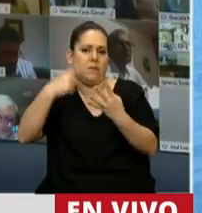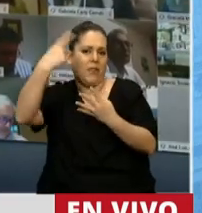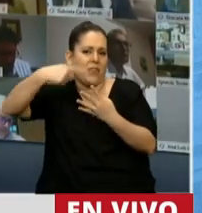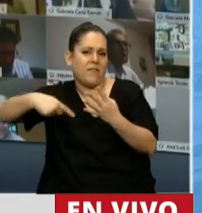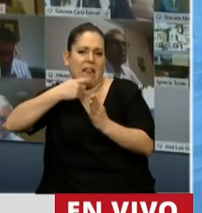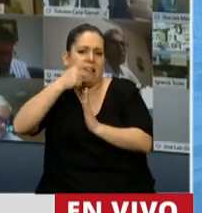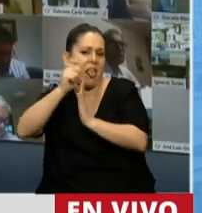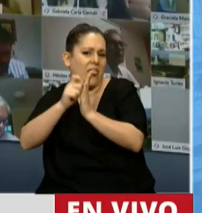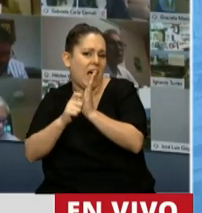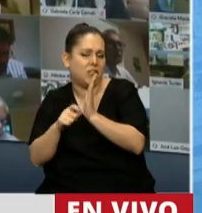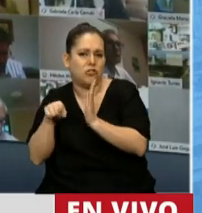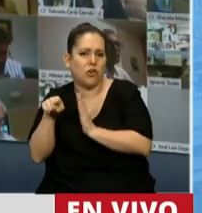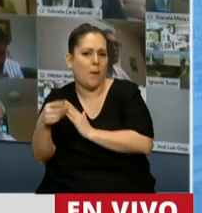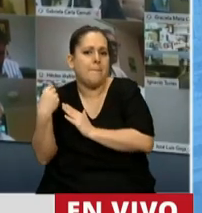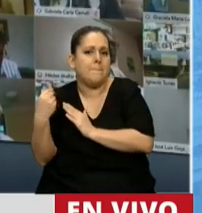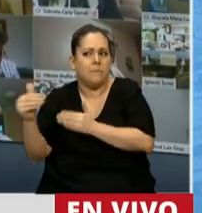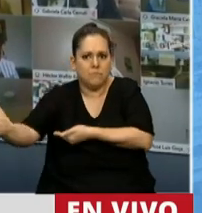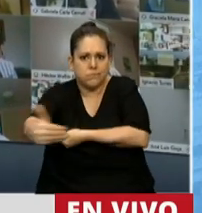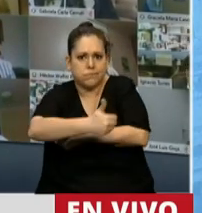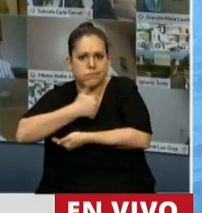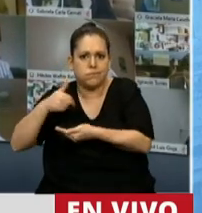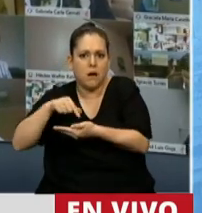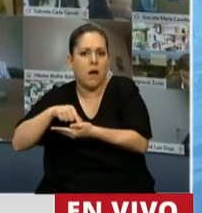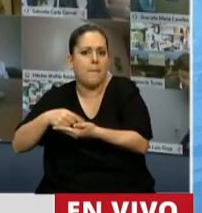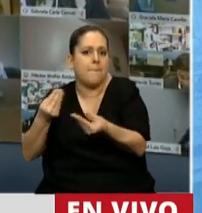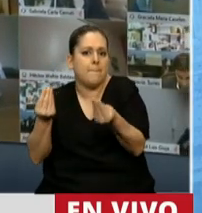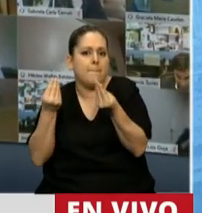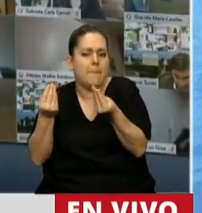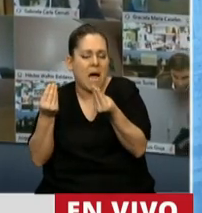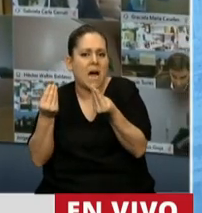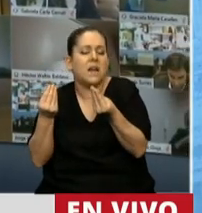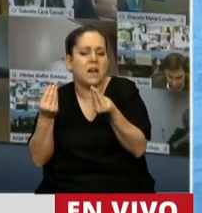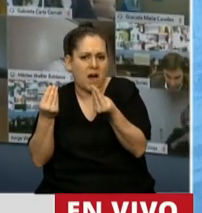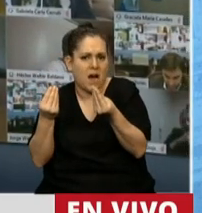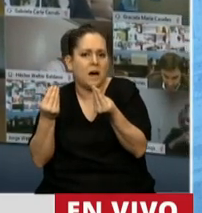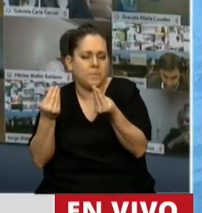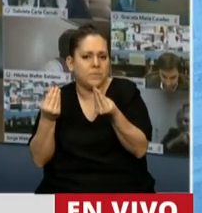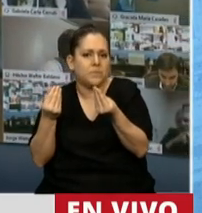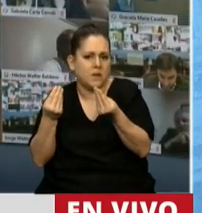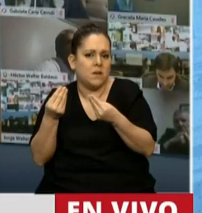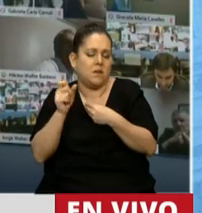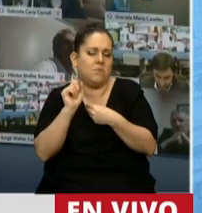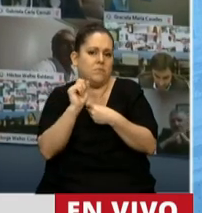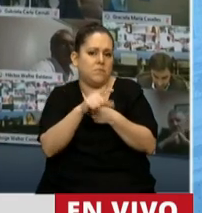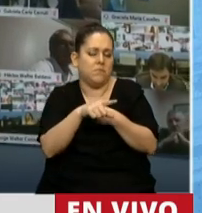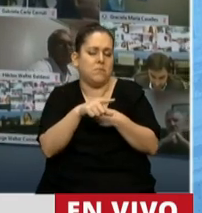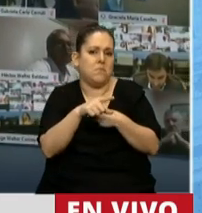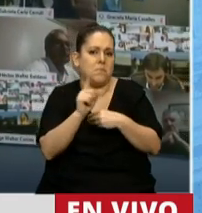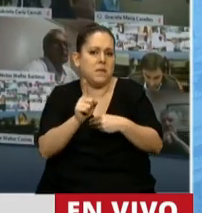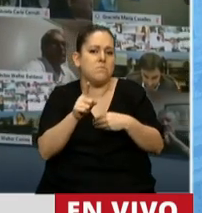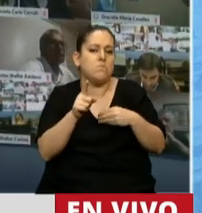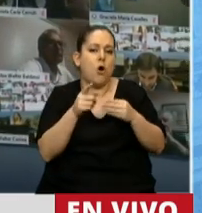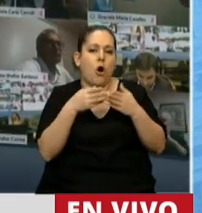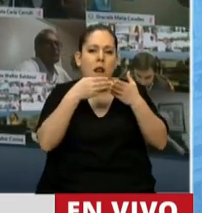utilizados en el luctuoso episodio que vivimos con el